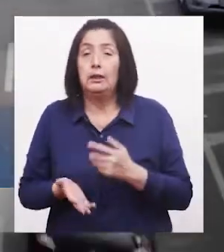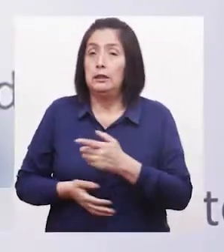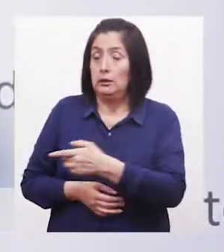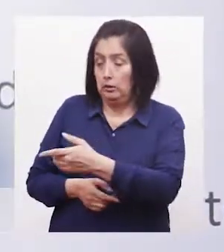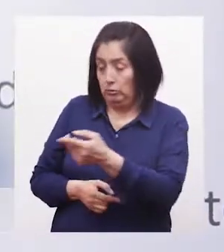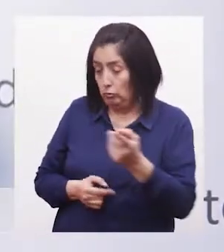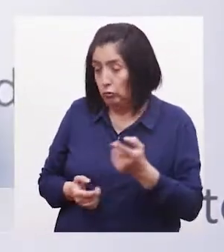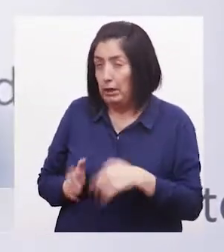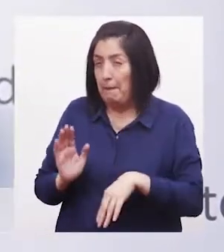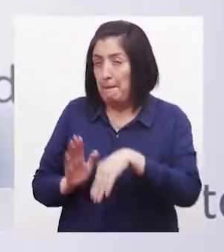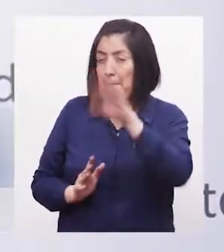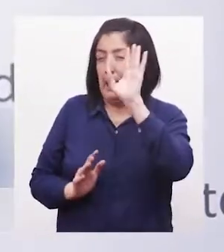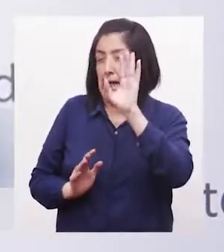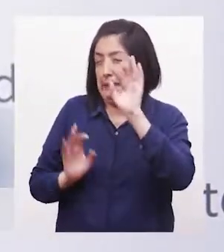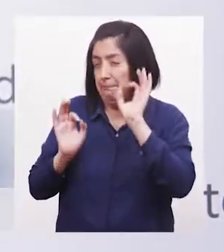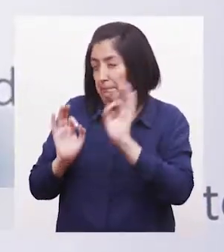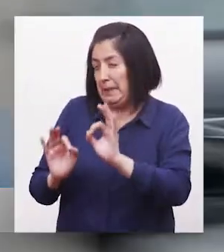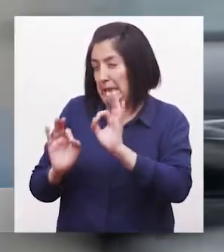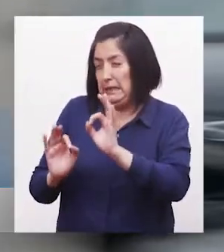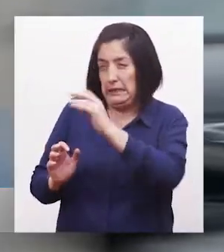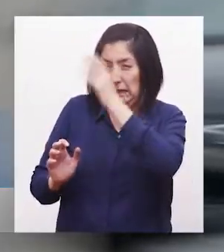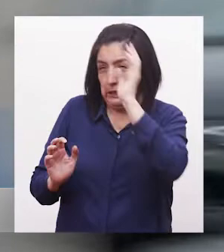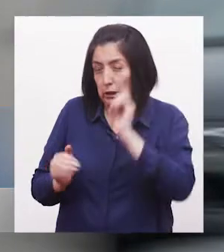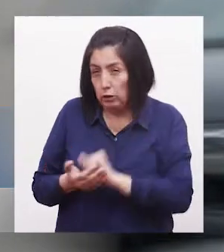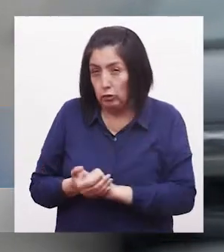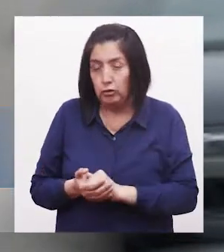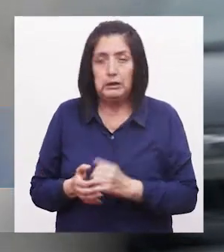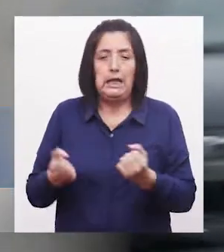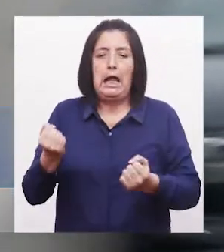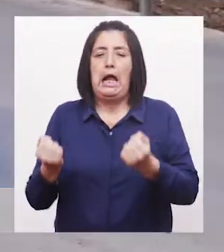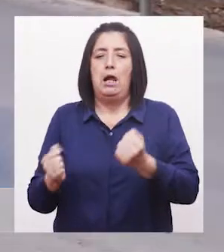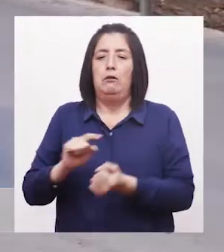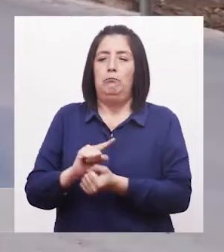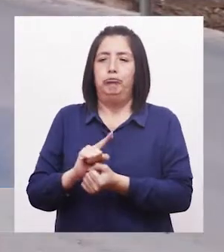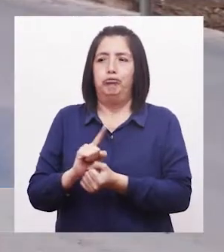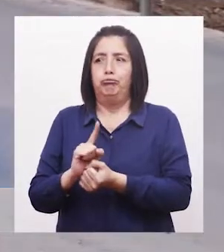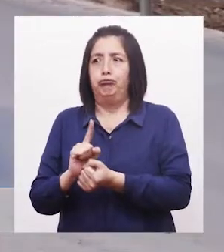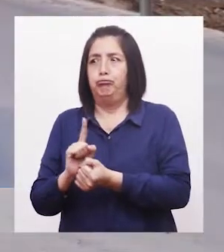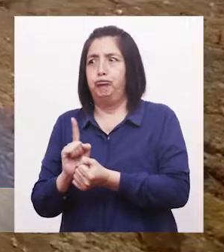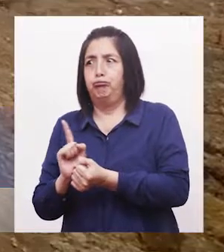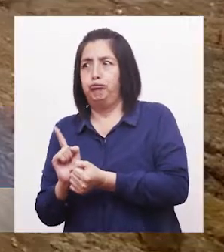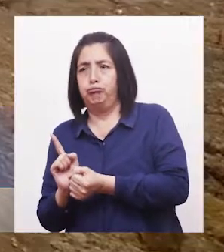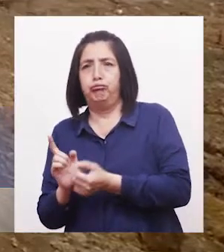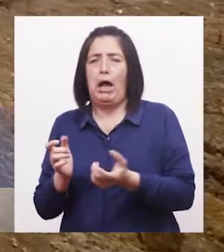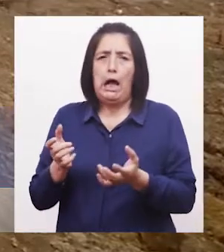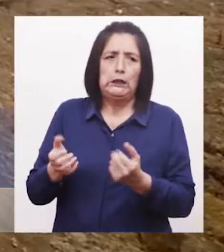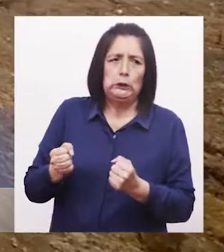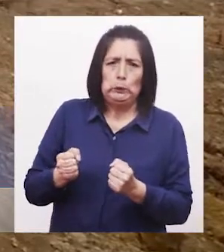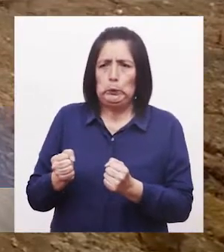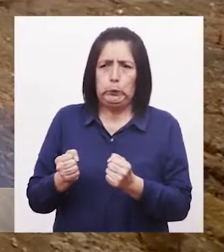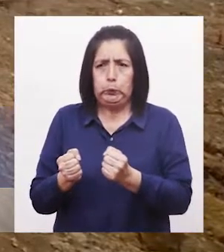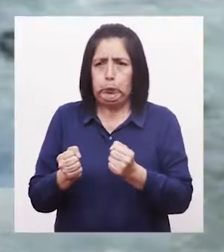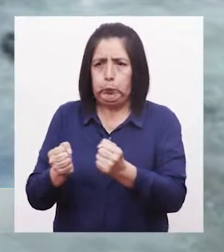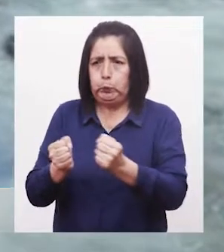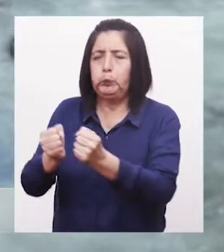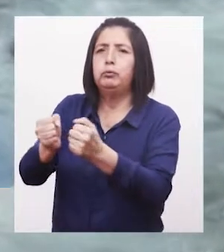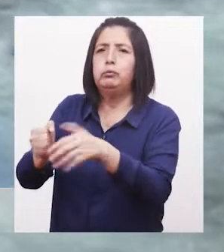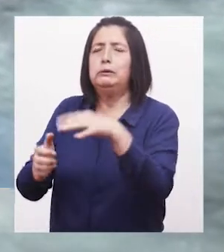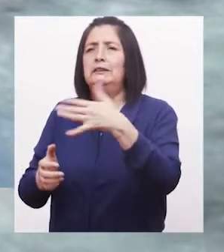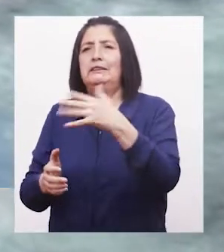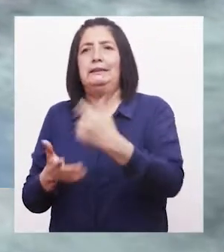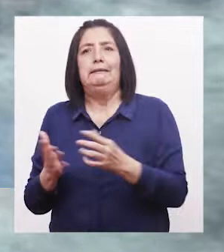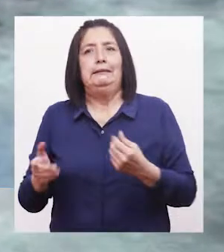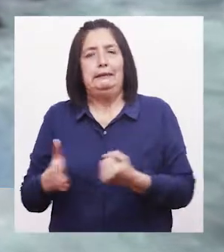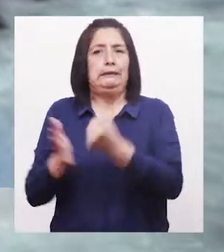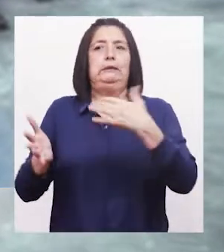ellas La más grave, digamos así, viene a ser el exceso de velocidad Porque a mayor velocidad, mayor probabilidad de lesiones graves